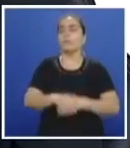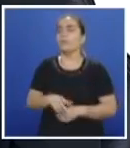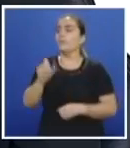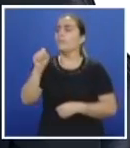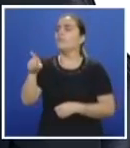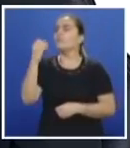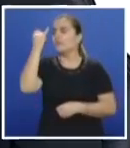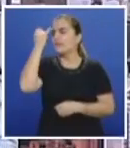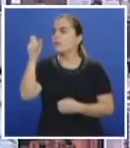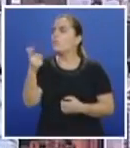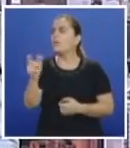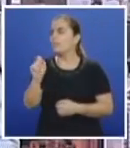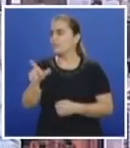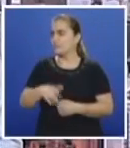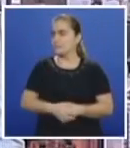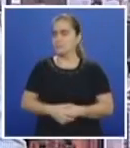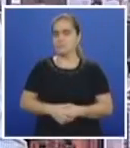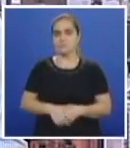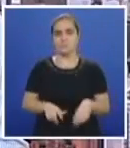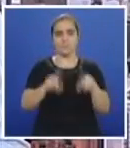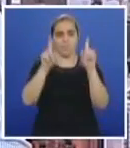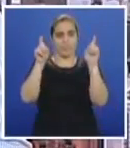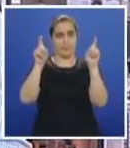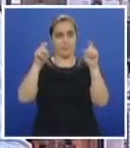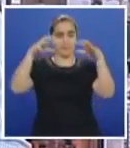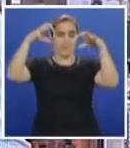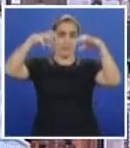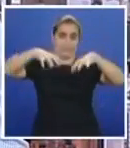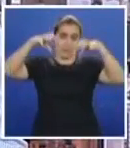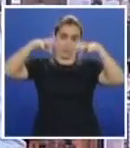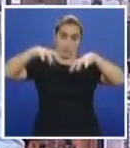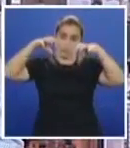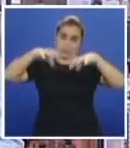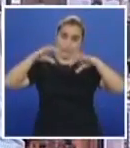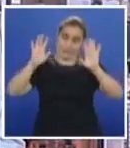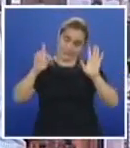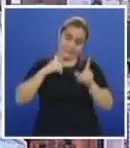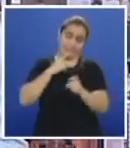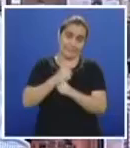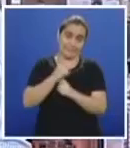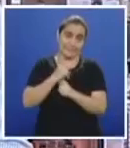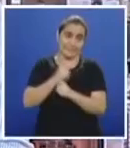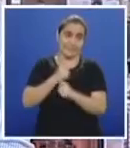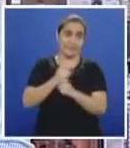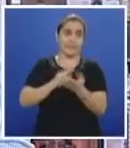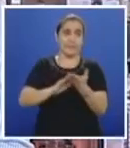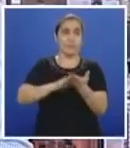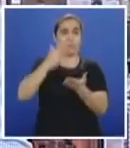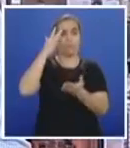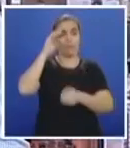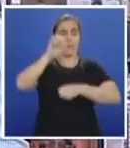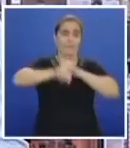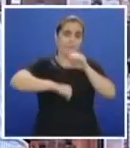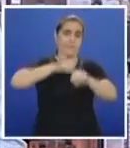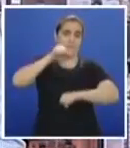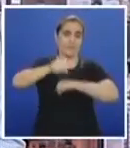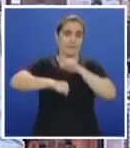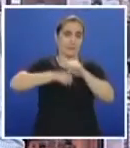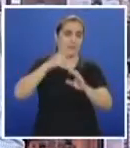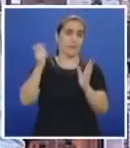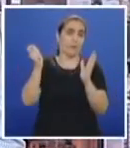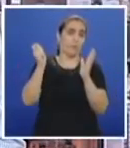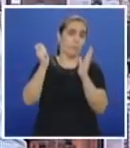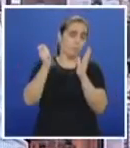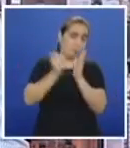se trata la iniciativa. Bueno, el tema de la lluvia, digamos que es más difícil de solventar en el tema bicicleta, sin embargo, pues hay